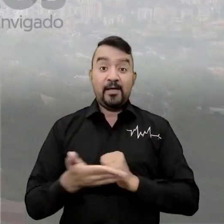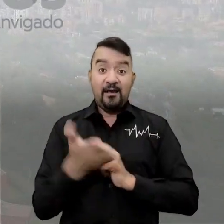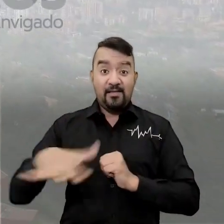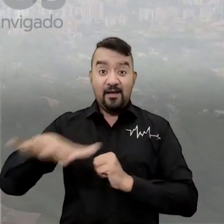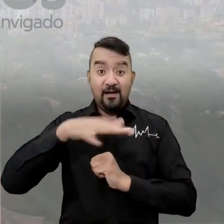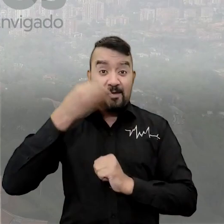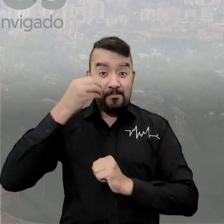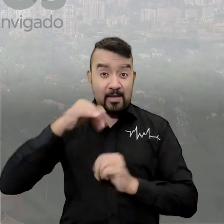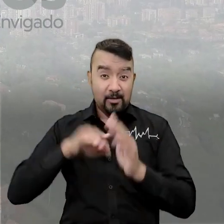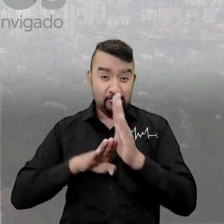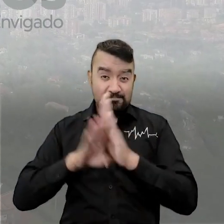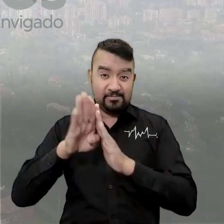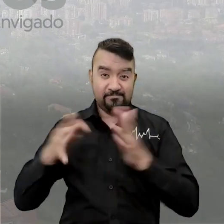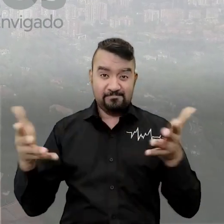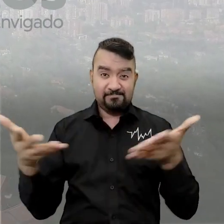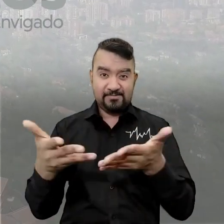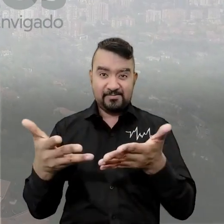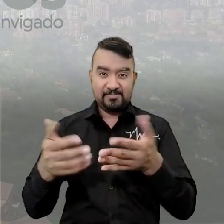Envigado.